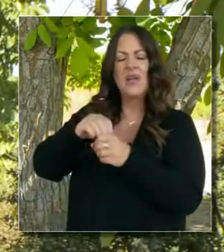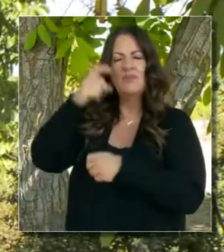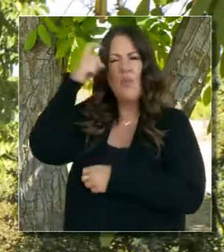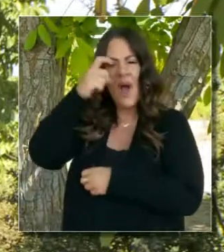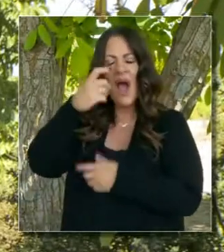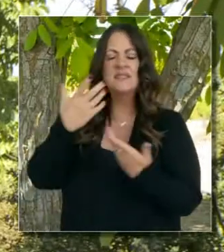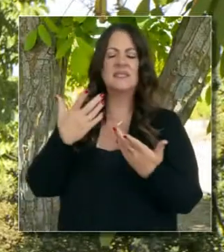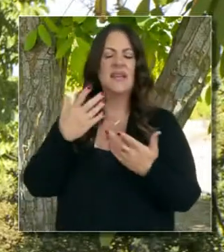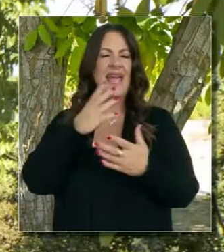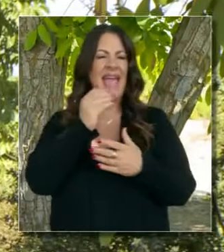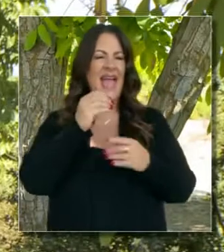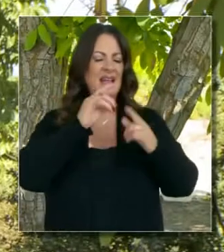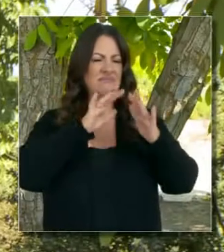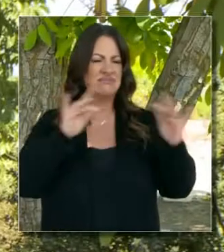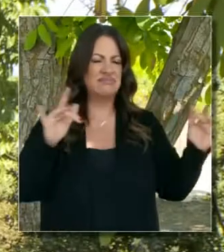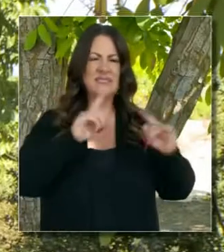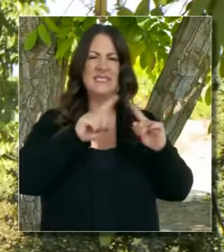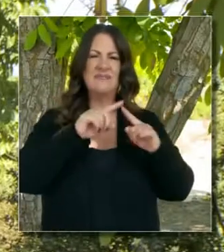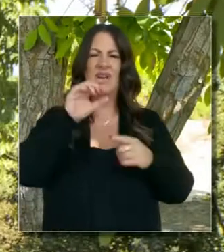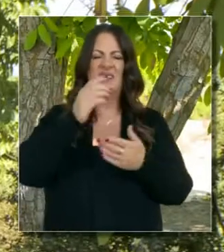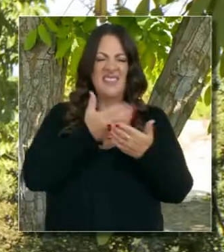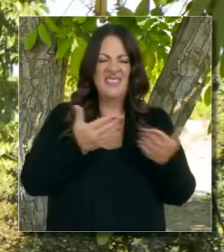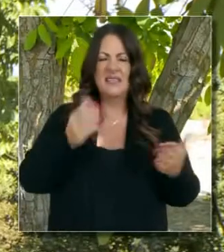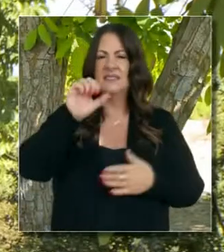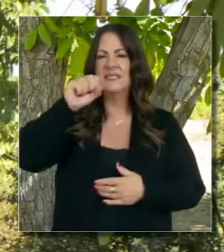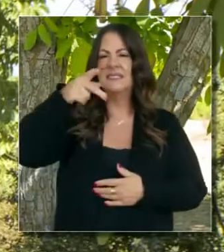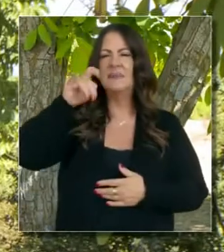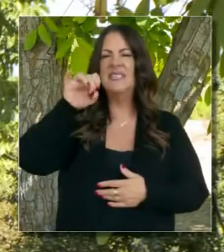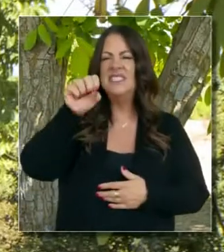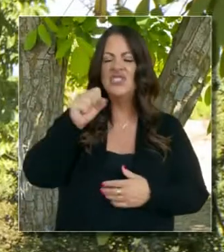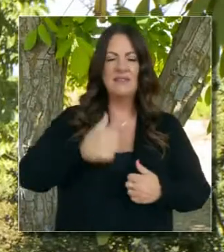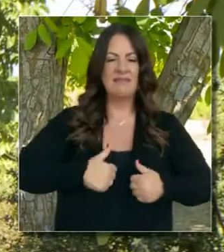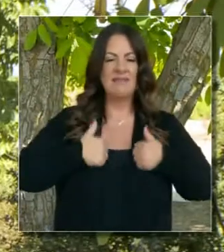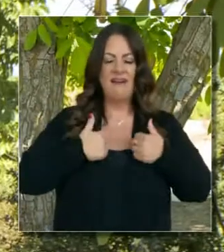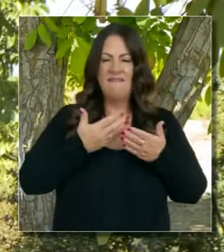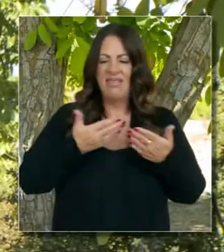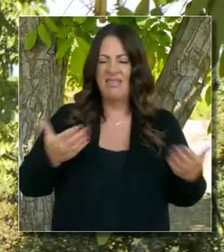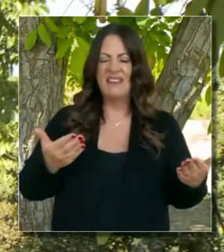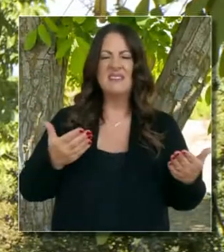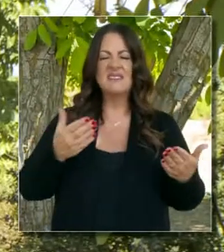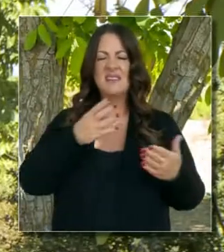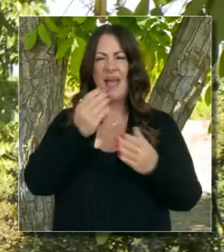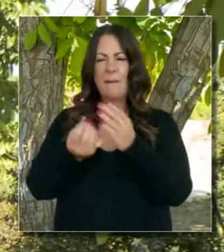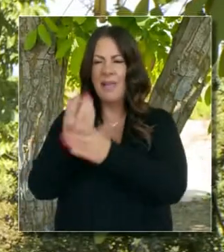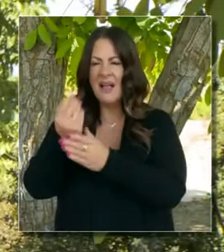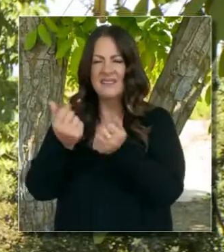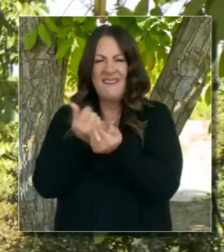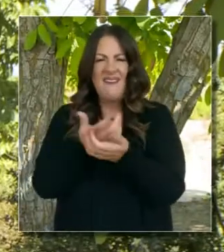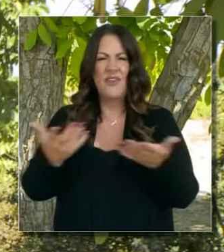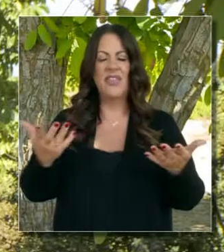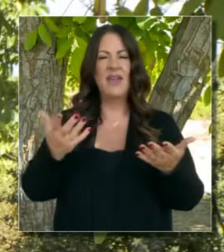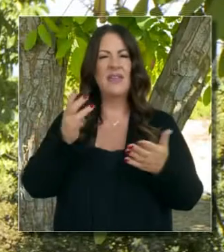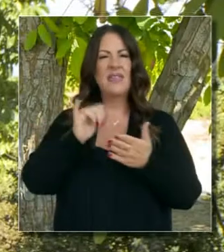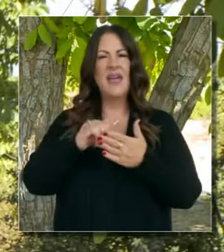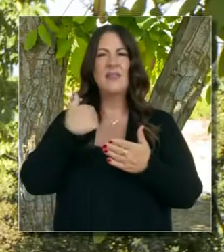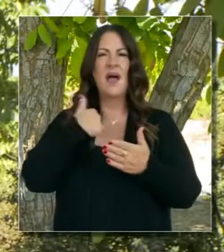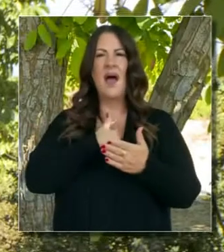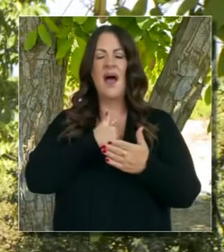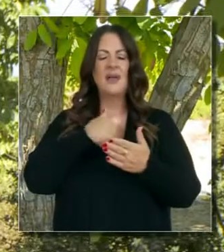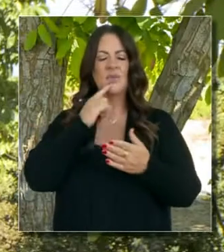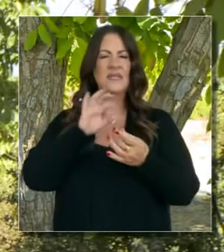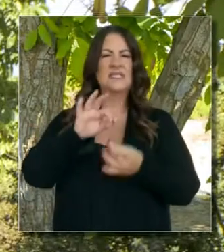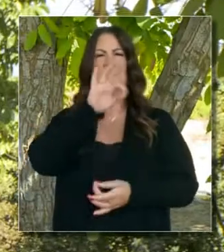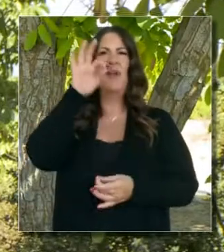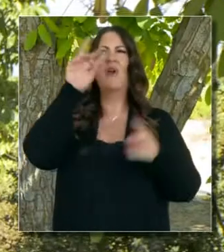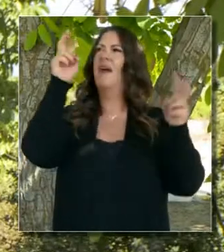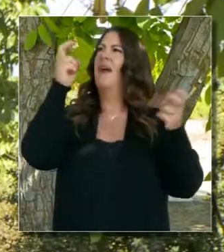innovación y especies y biodiversidad y protección de medio ambiente y de especies silvestres. Y este